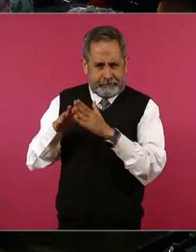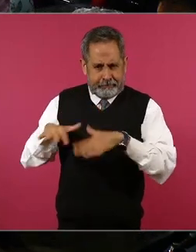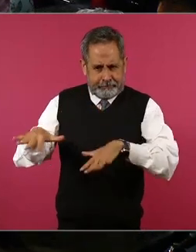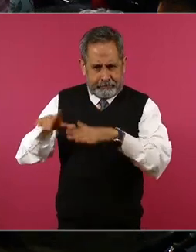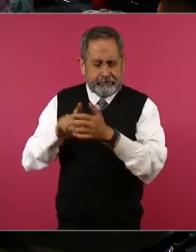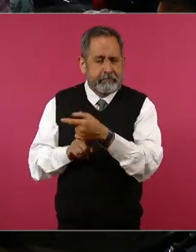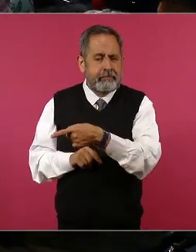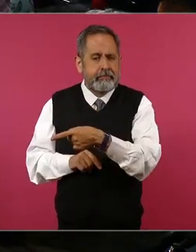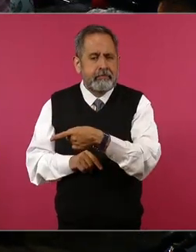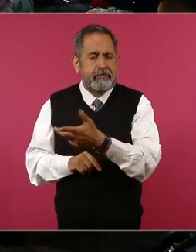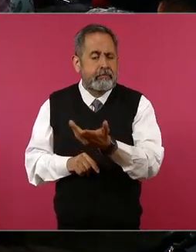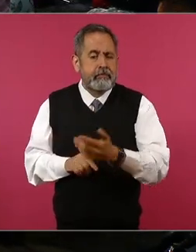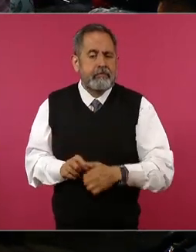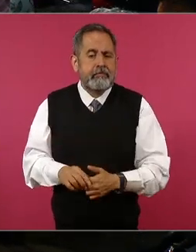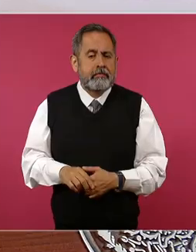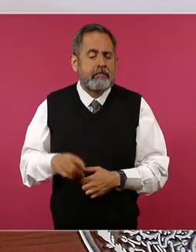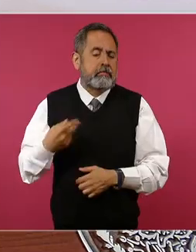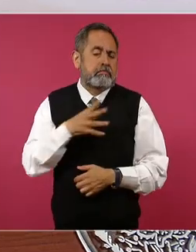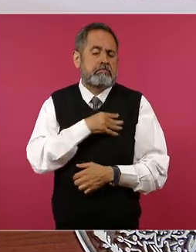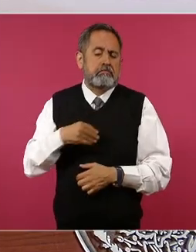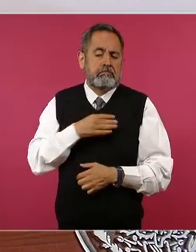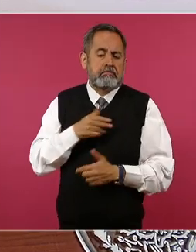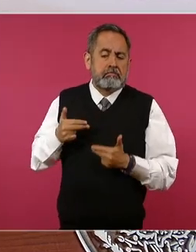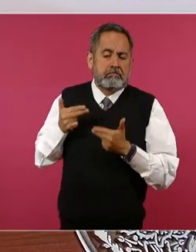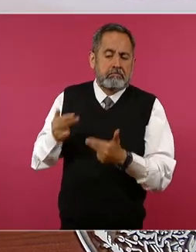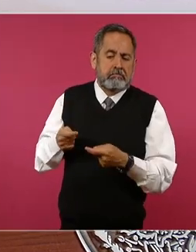es de mis hijos